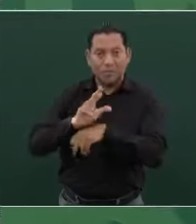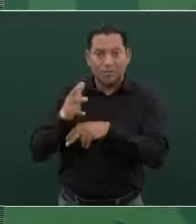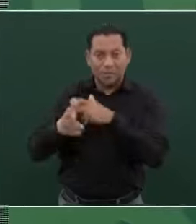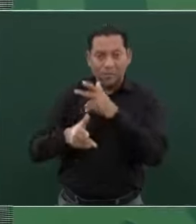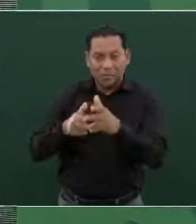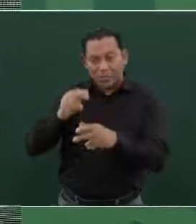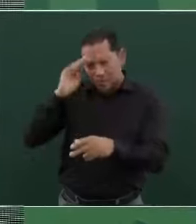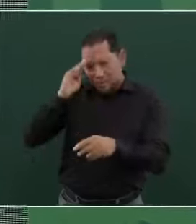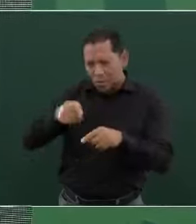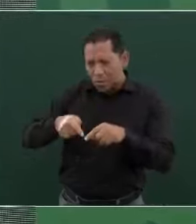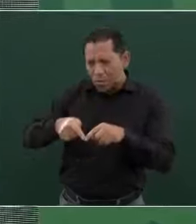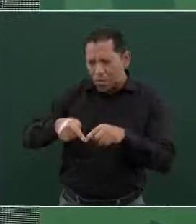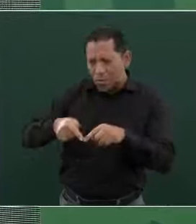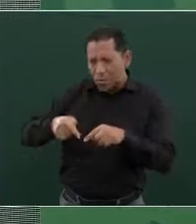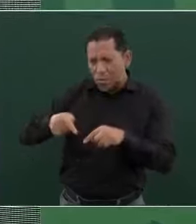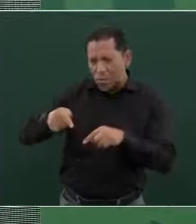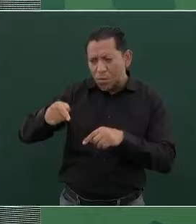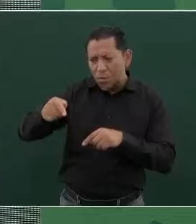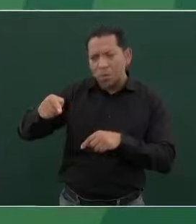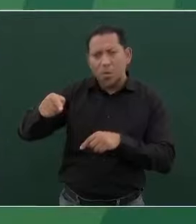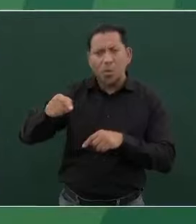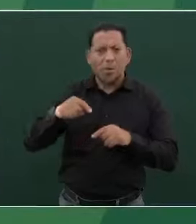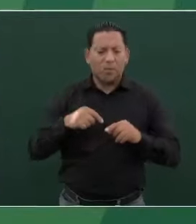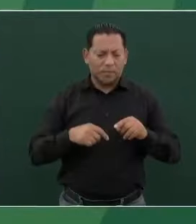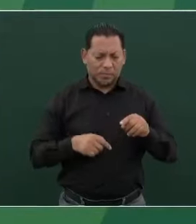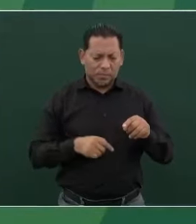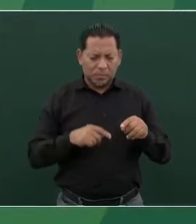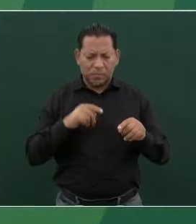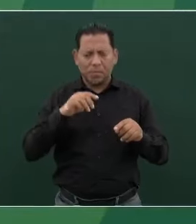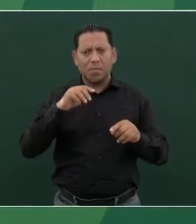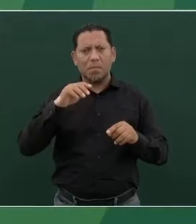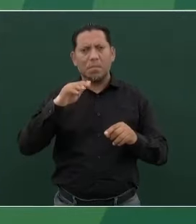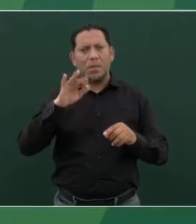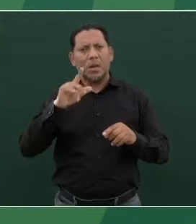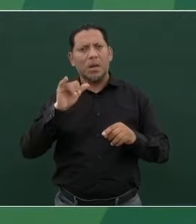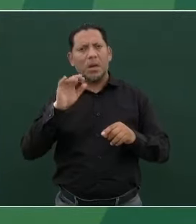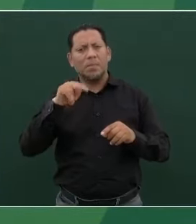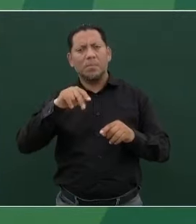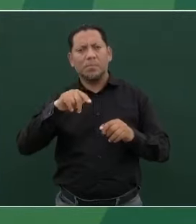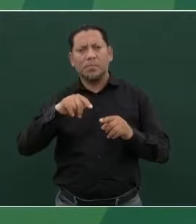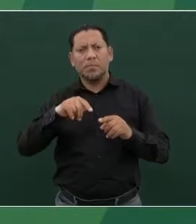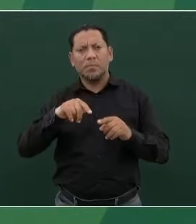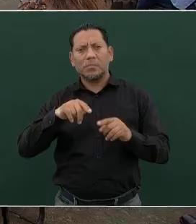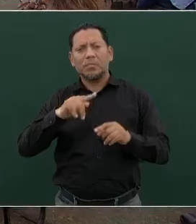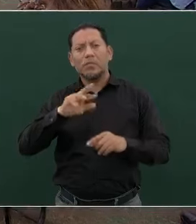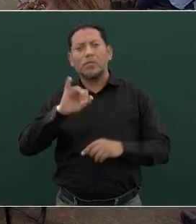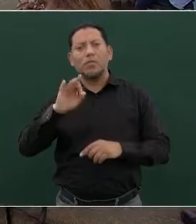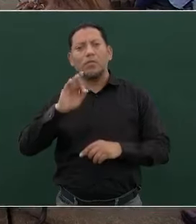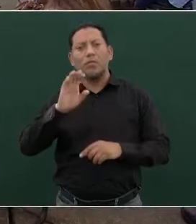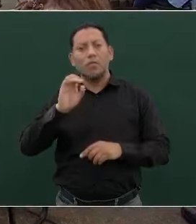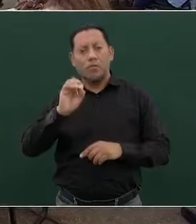la línea, desde Balancán, desde El Triunfo,